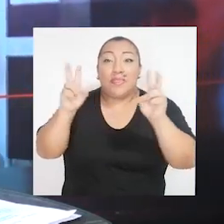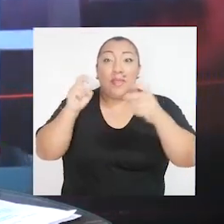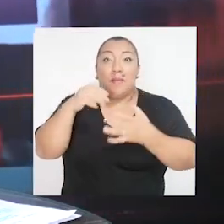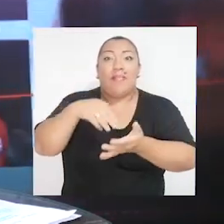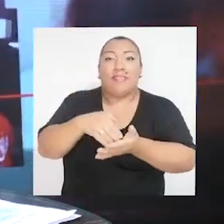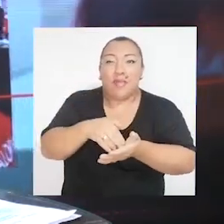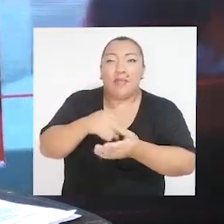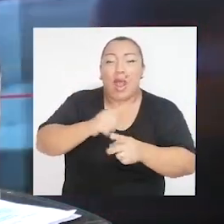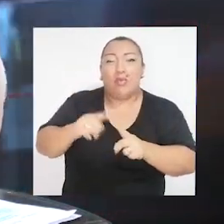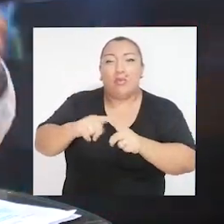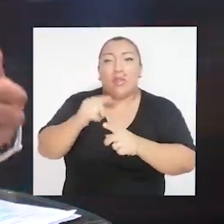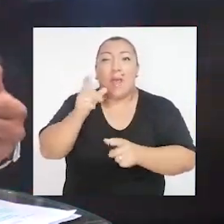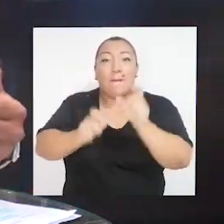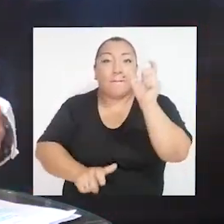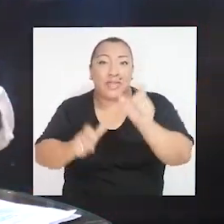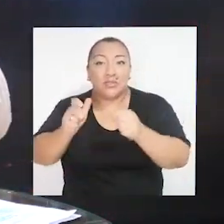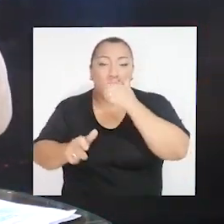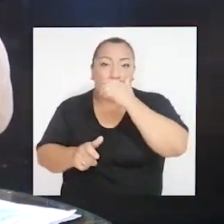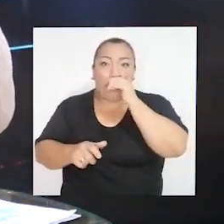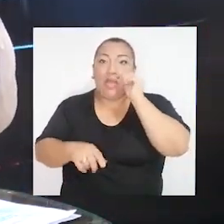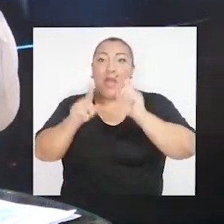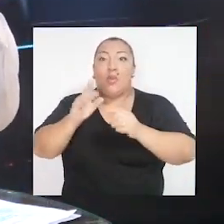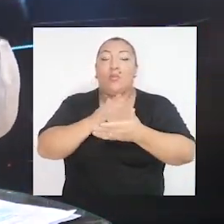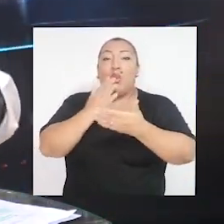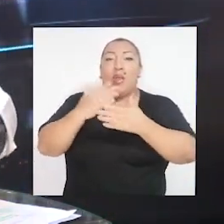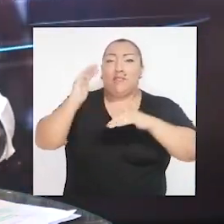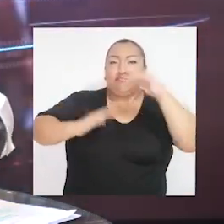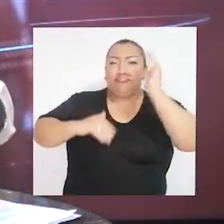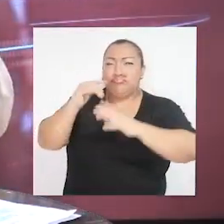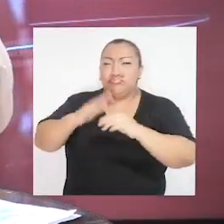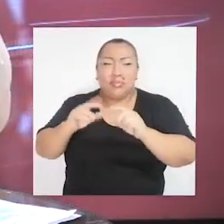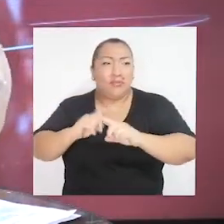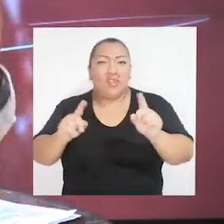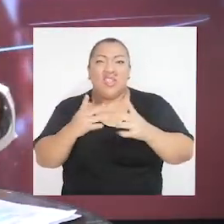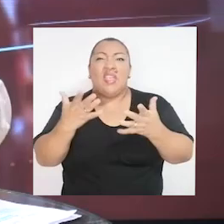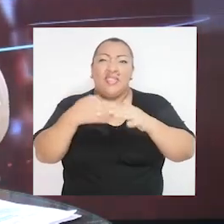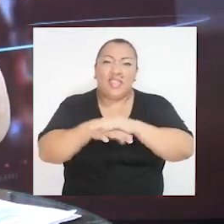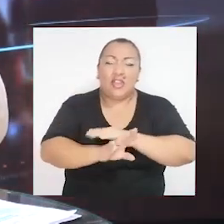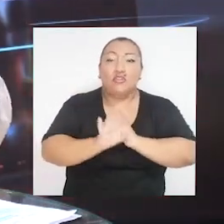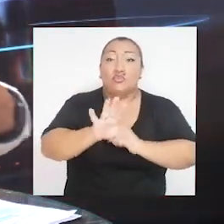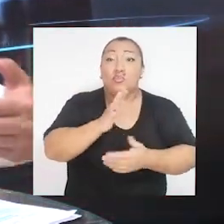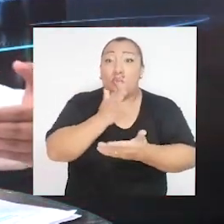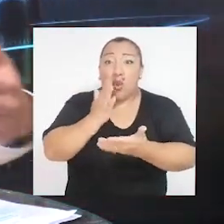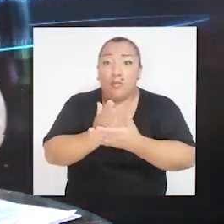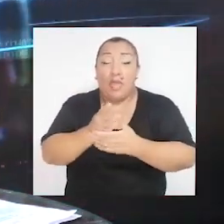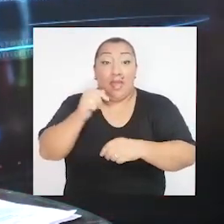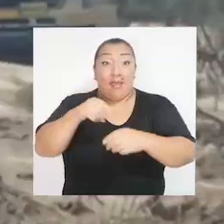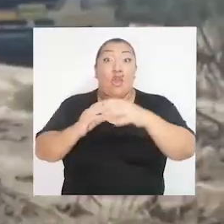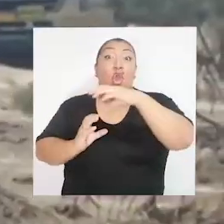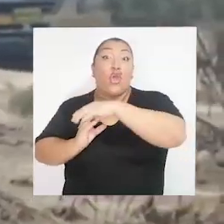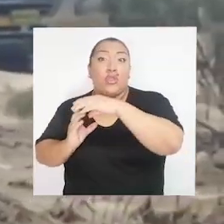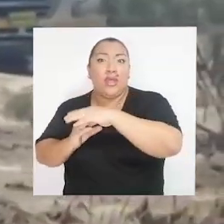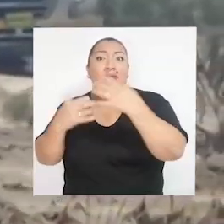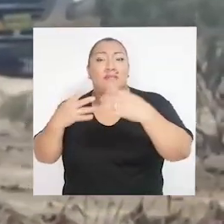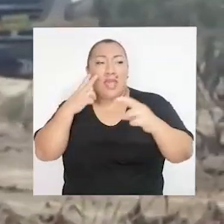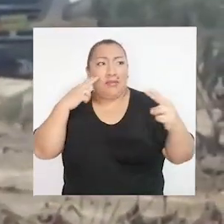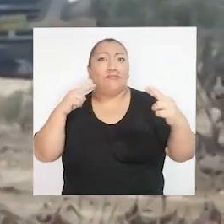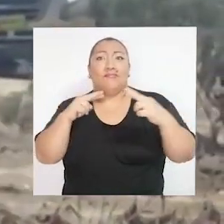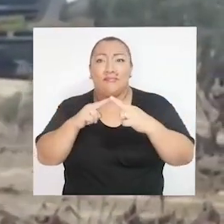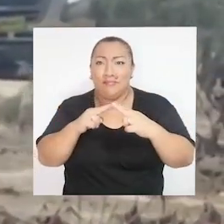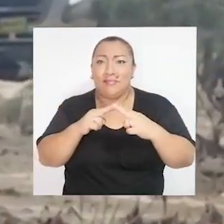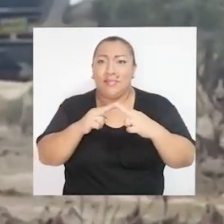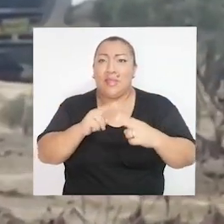vulnerabilidad de las personas, de las edificaciones y de los bienes dentro de su circunscripción. Contraloría